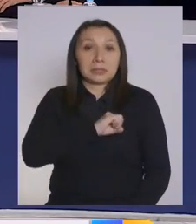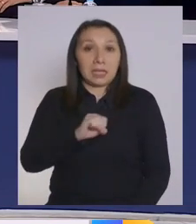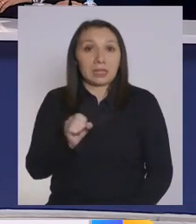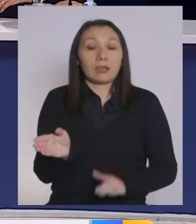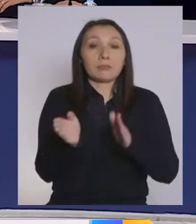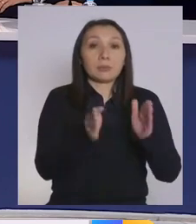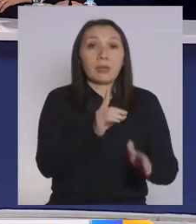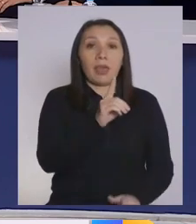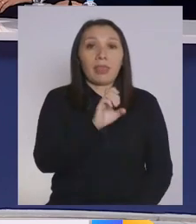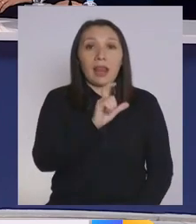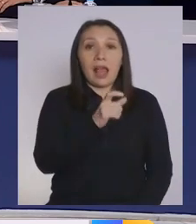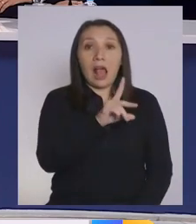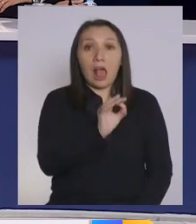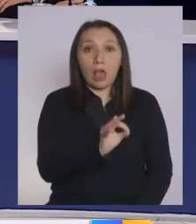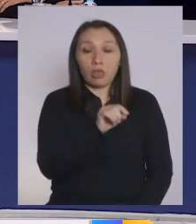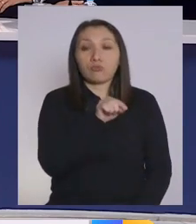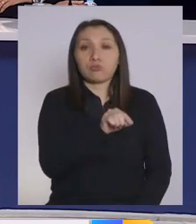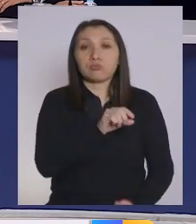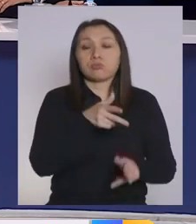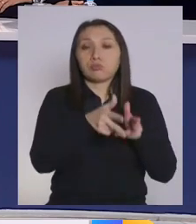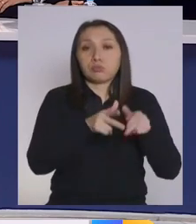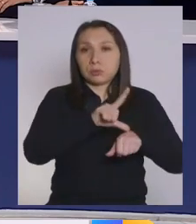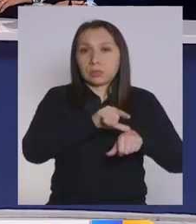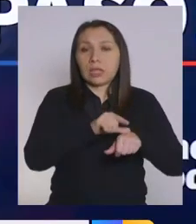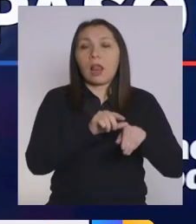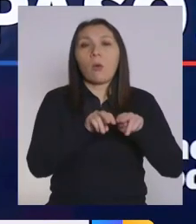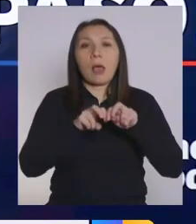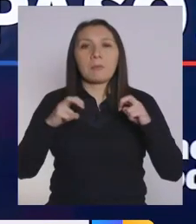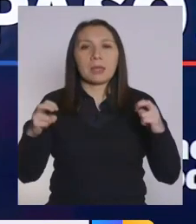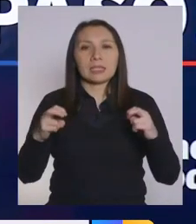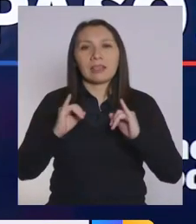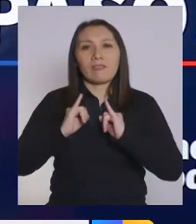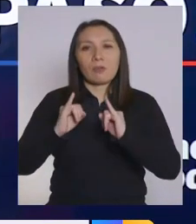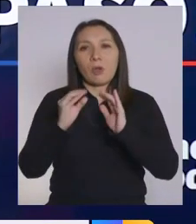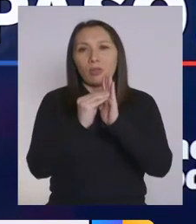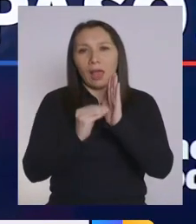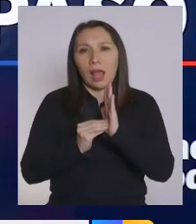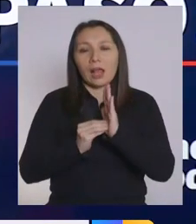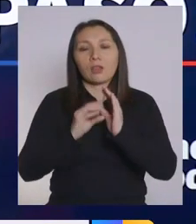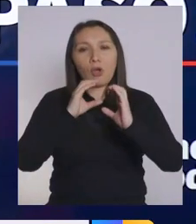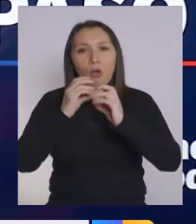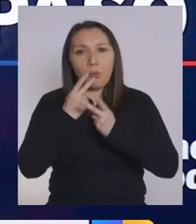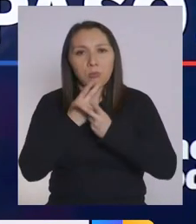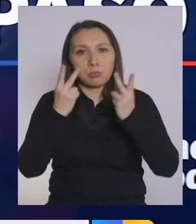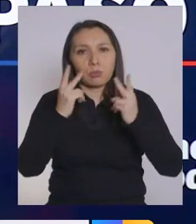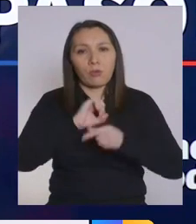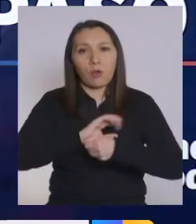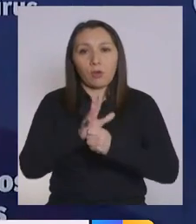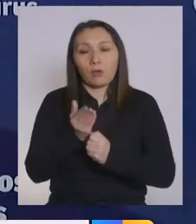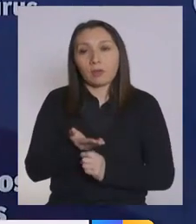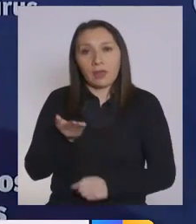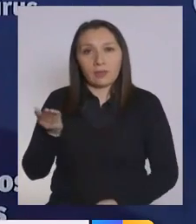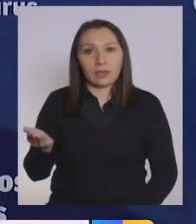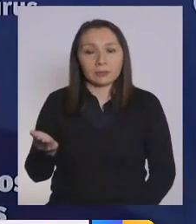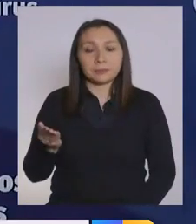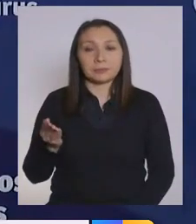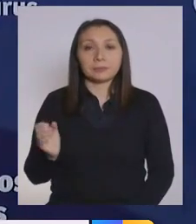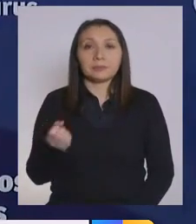mesa de información de datos y comunicación del coronavirus. Cedo la palabra